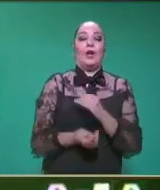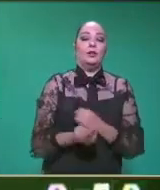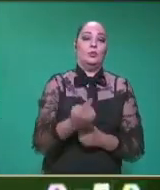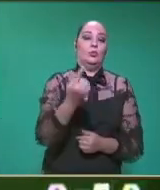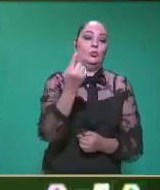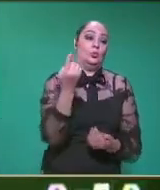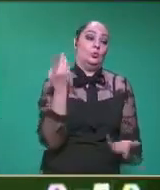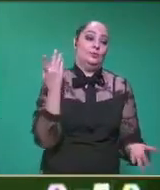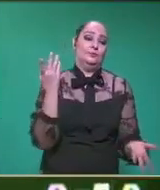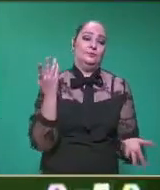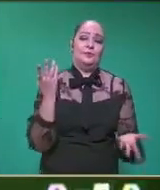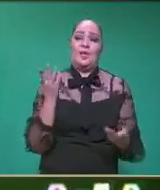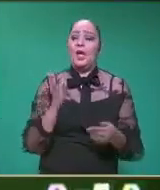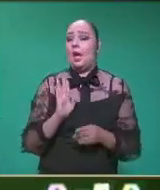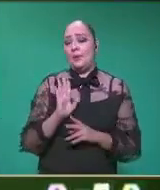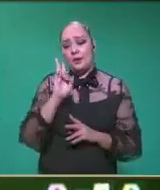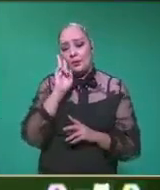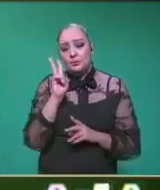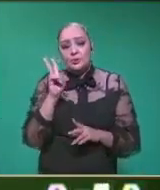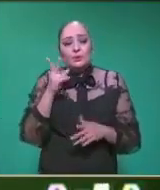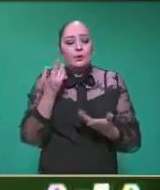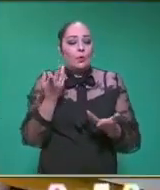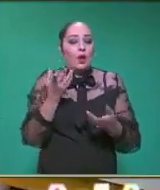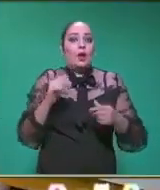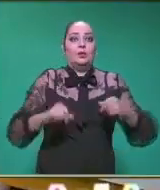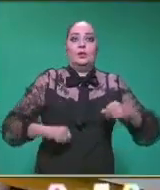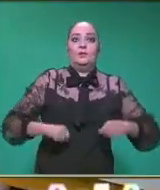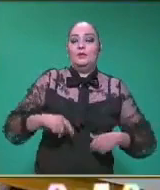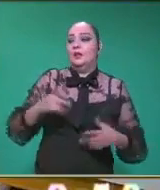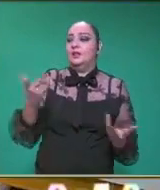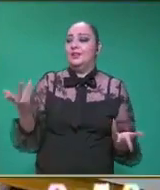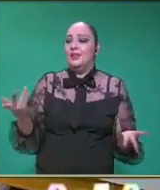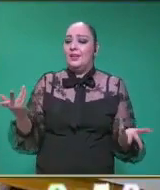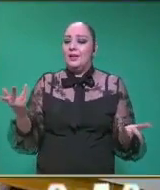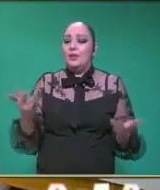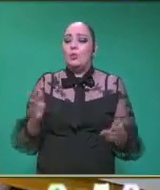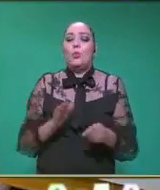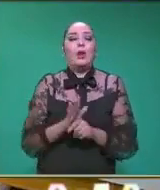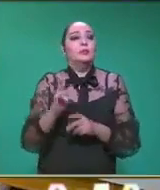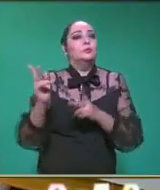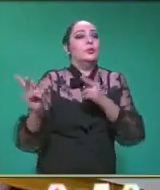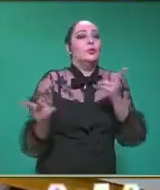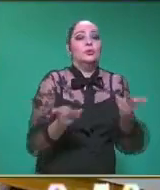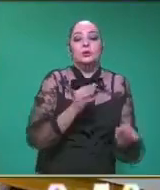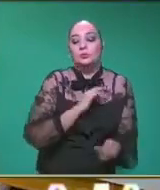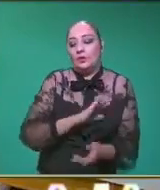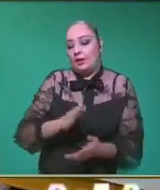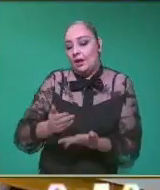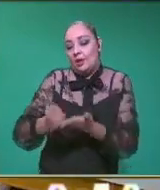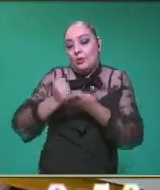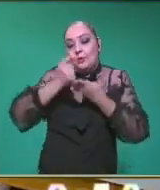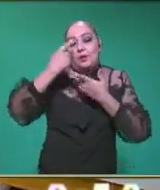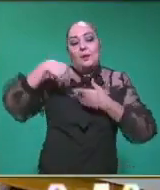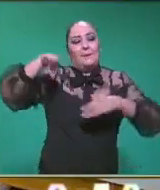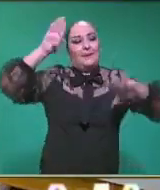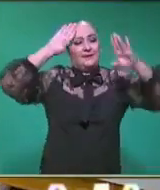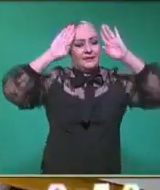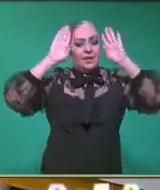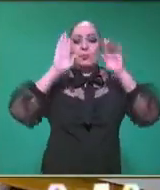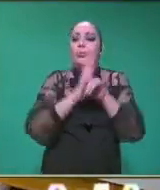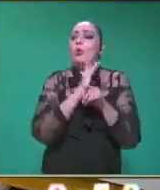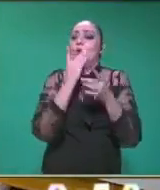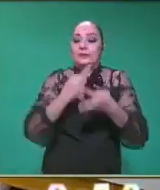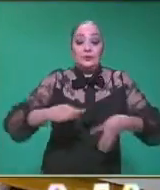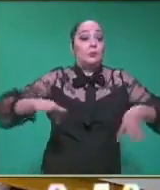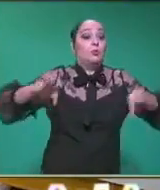Excelente. ¿Le parece si pasamos a la retroalimentación de esta actividad, profe? ¿Qué preguntas nos van a ayudar a reflexionar cuál es la importancia